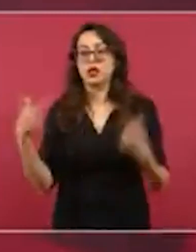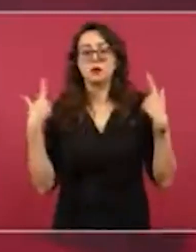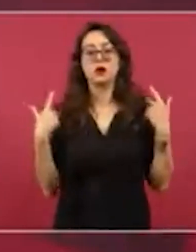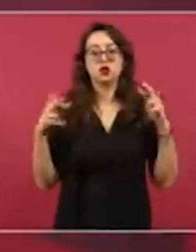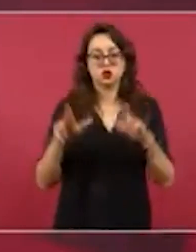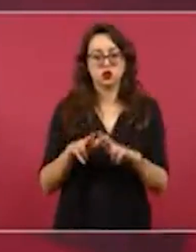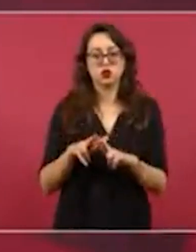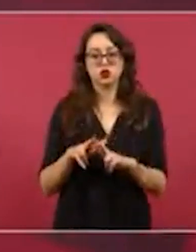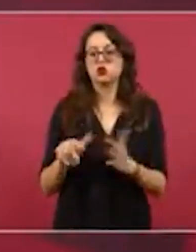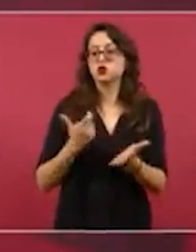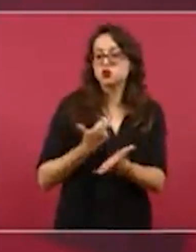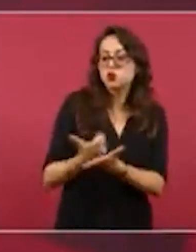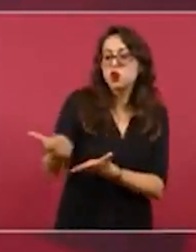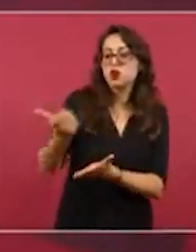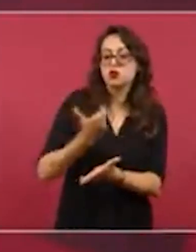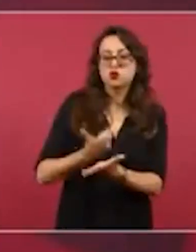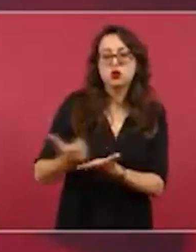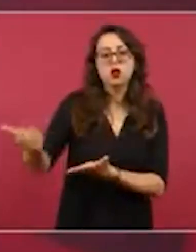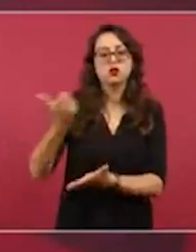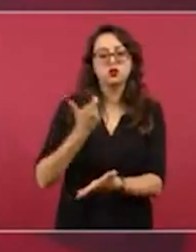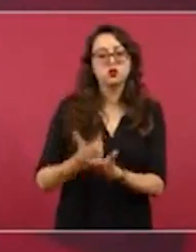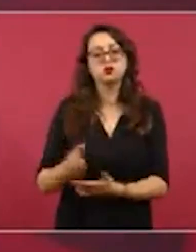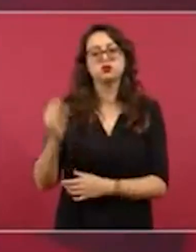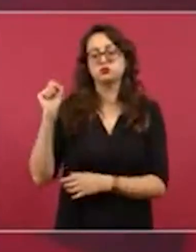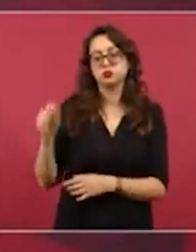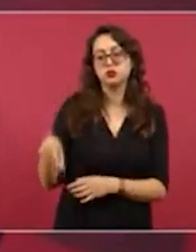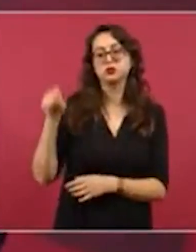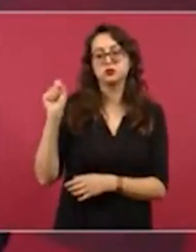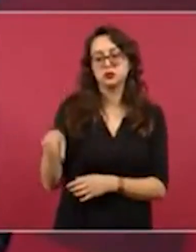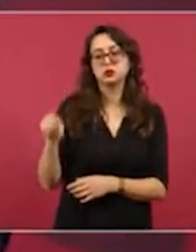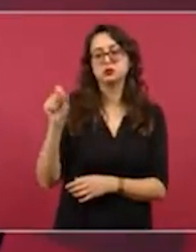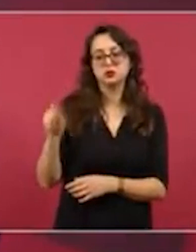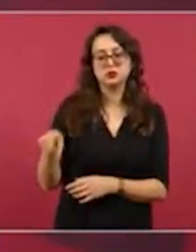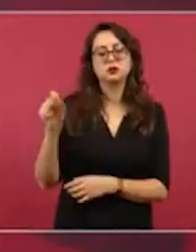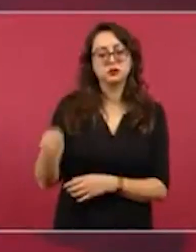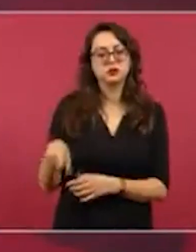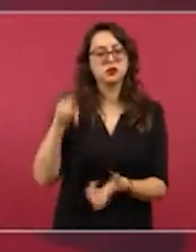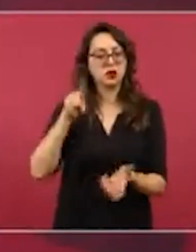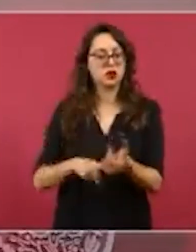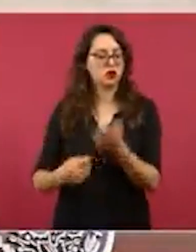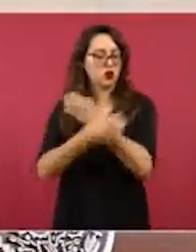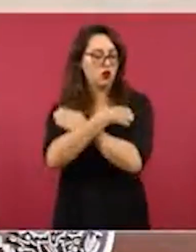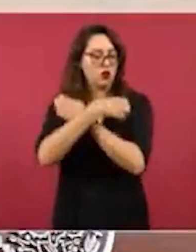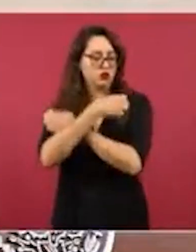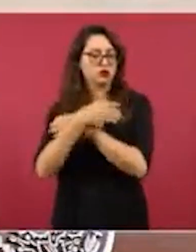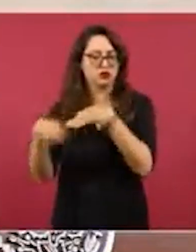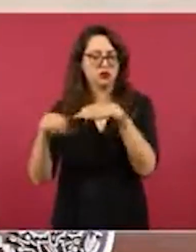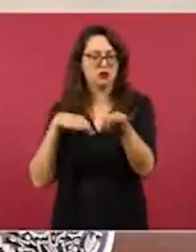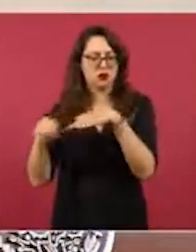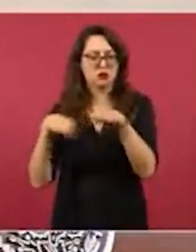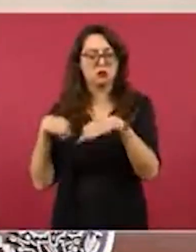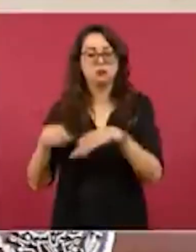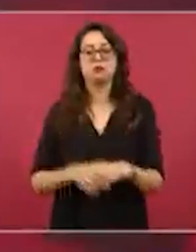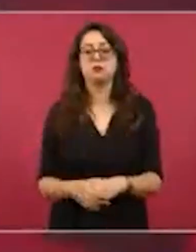El presidente Andrés Manuel López Obrador anunció un aumento de 8.2% en el salario de las maestras y maestros del país. Cabe mencionar que el